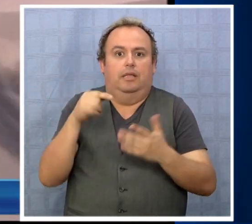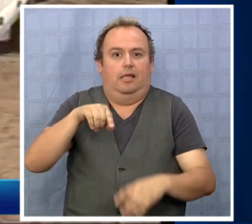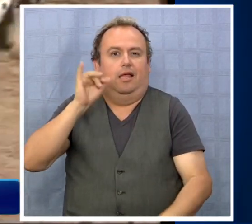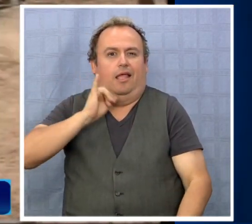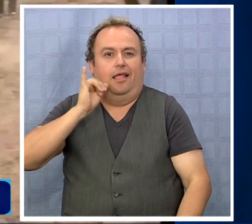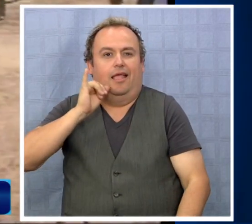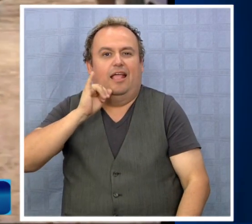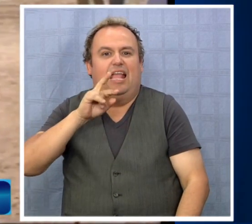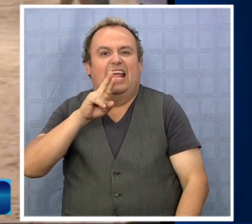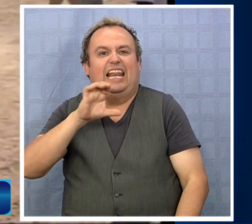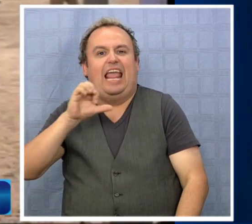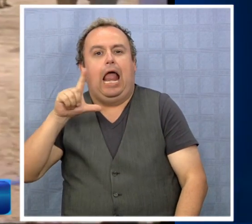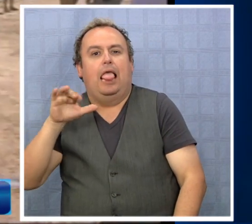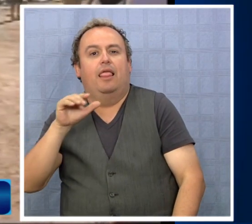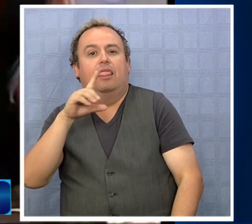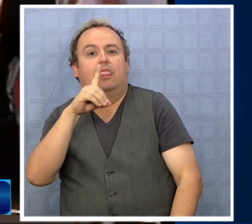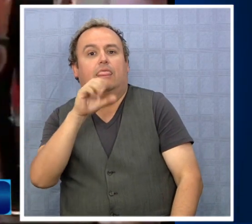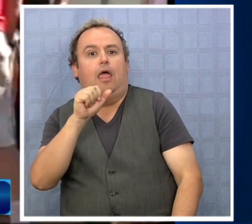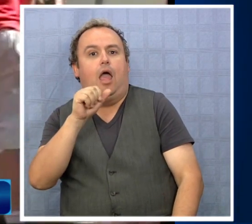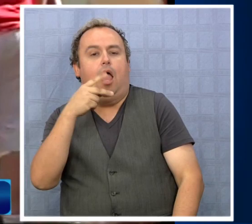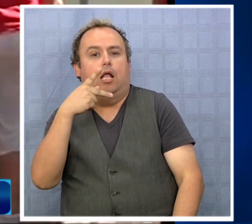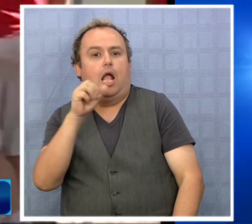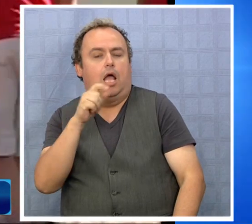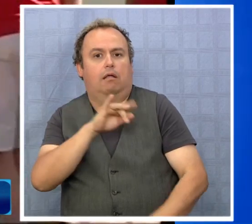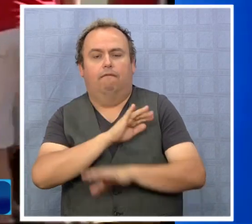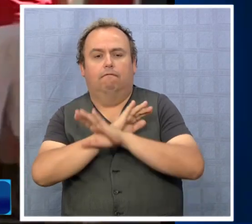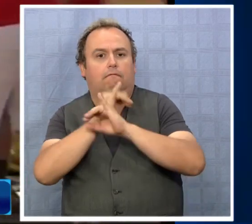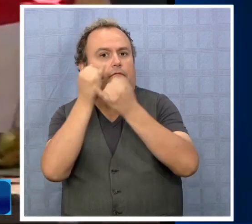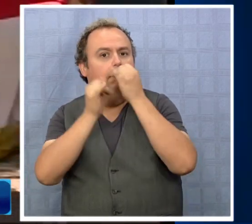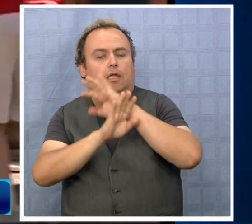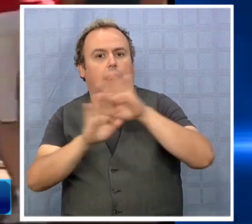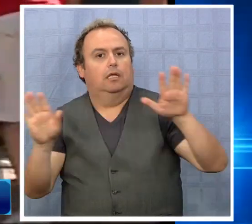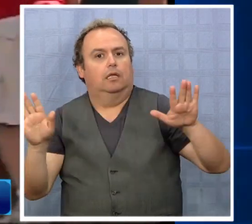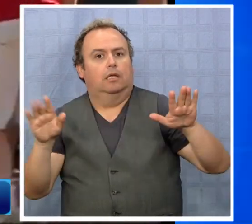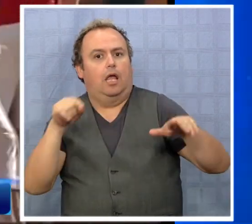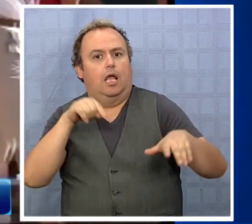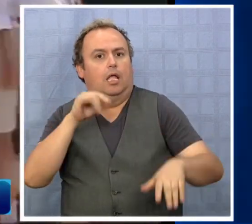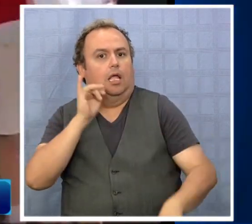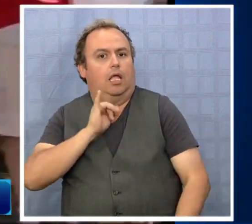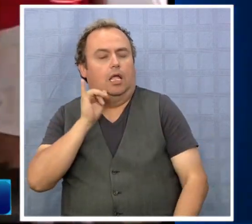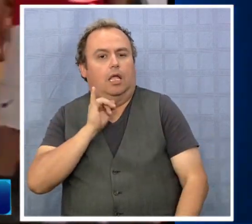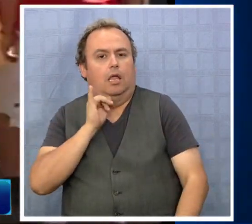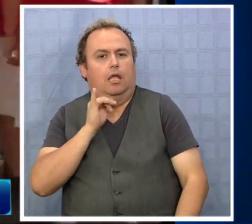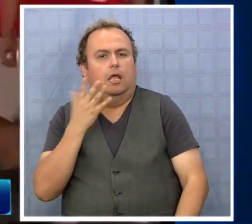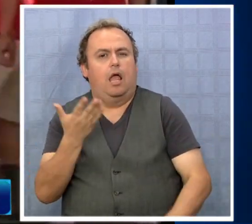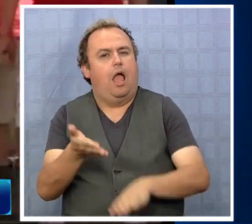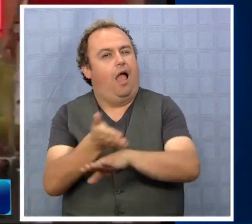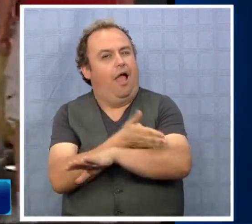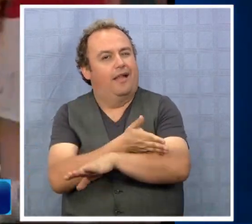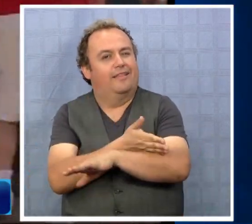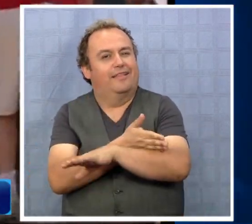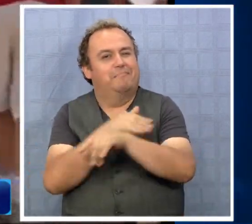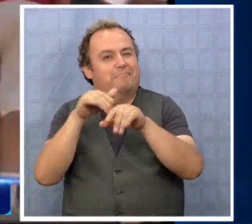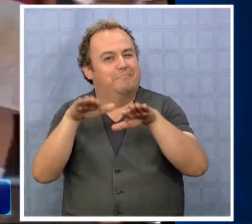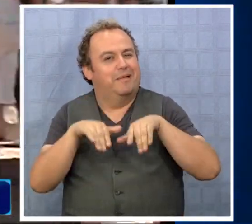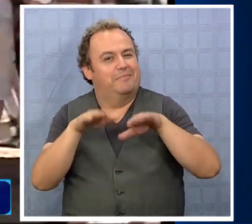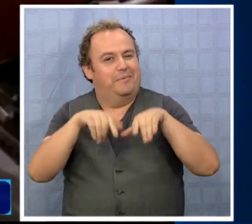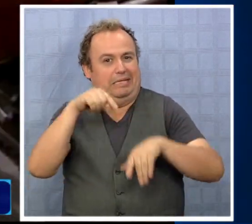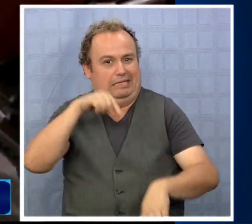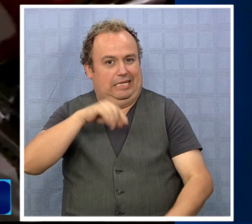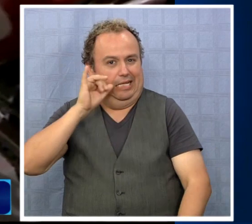Dakar ya no estará en la ciudad. Aunque en versiones anteriores del rally se dijo hasta el